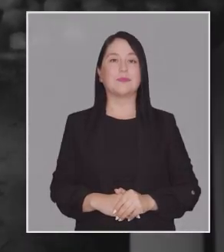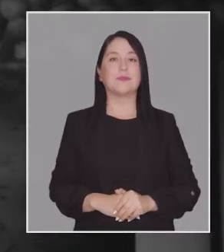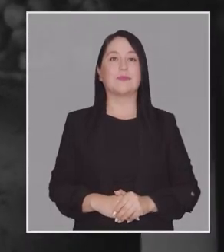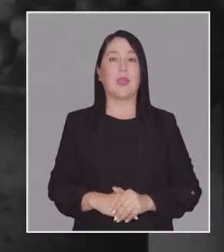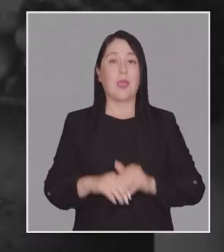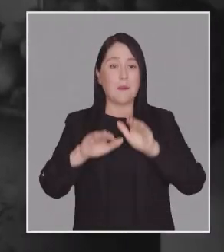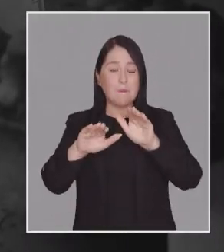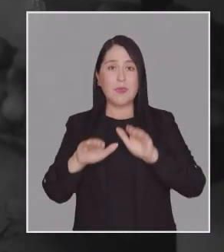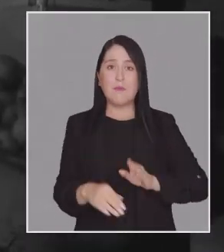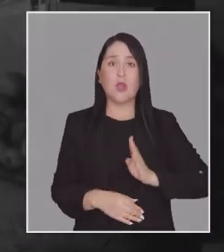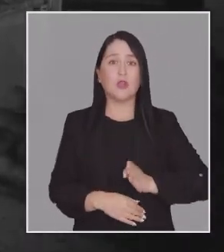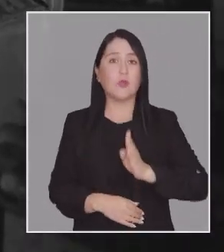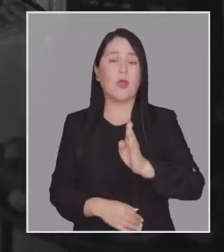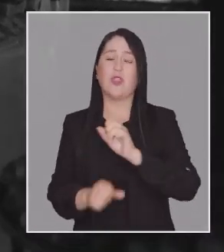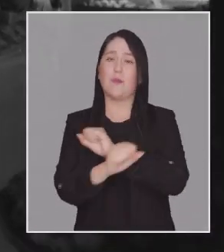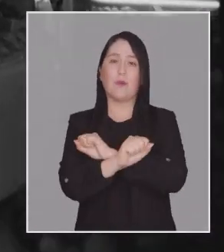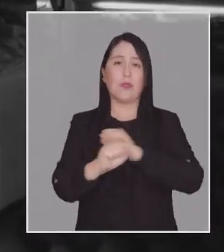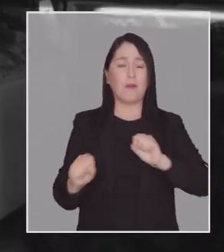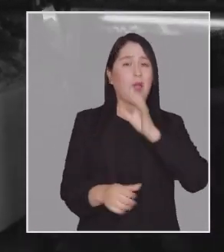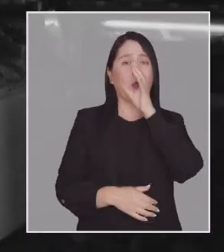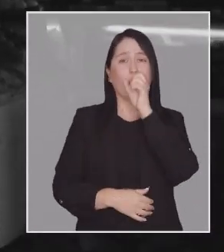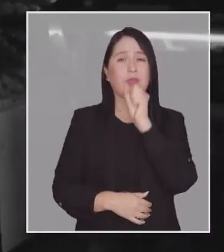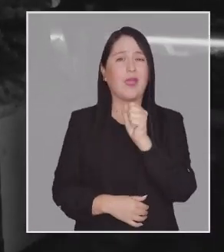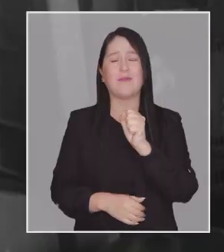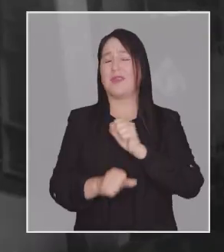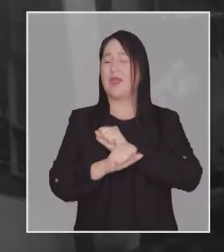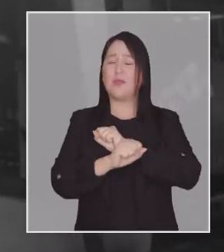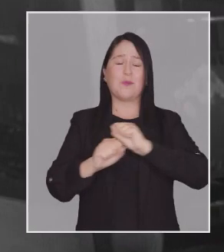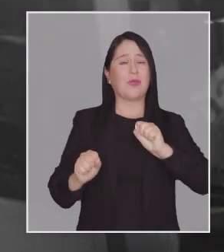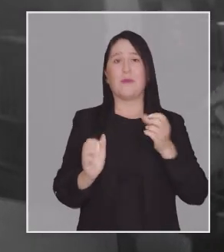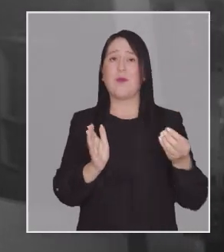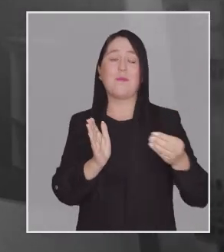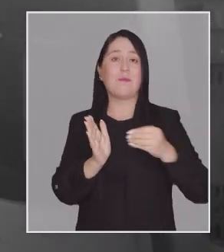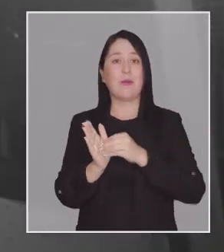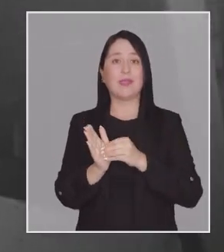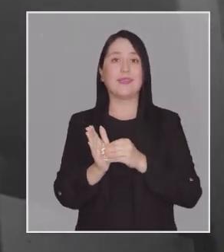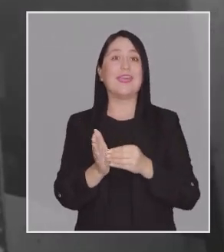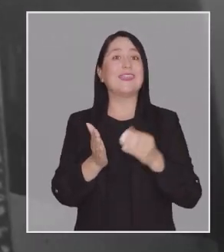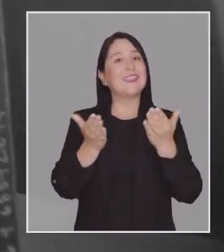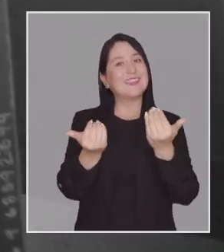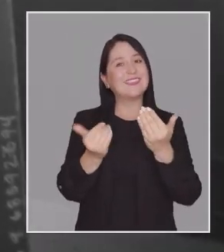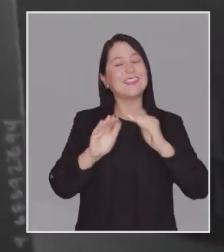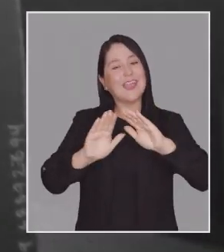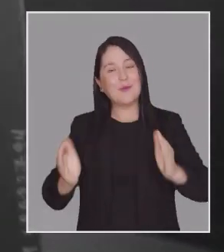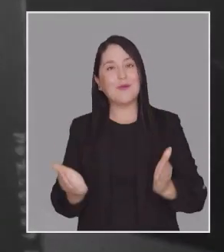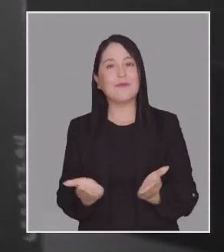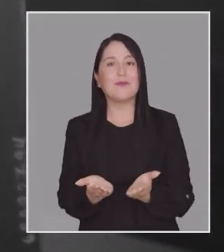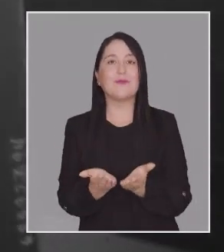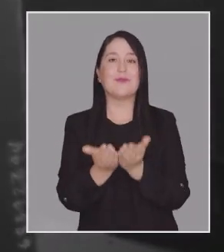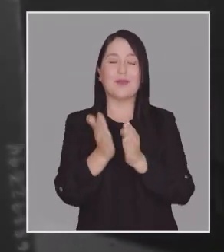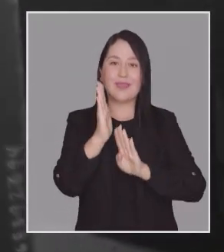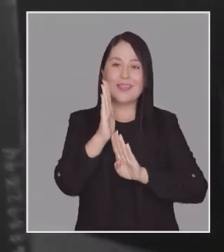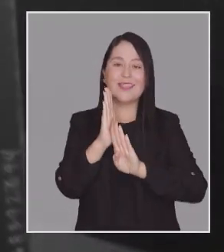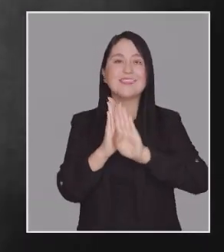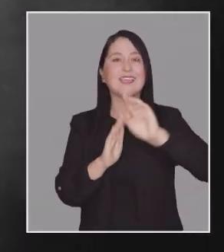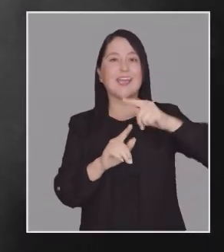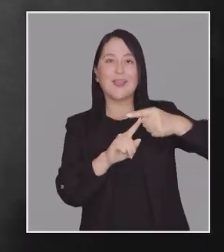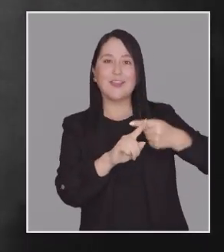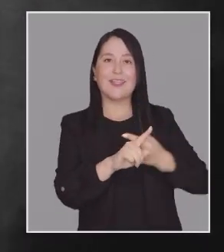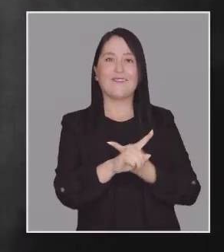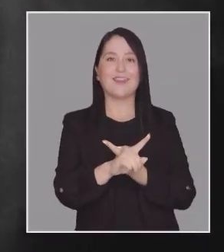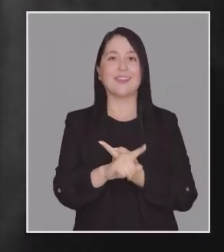No podemos seguir así. No damos más. Necesitamos volver a tirar para arriba. Crecer.